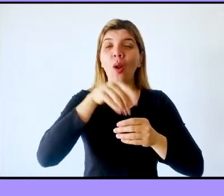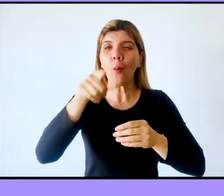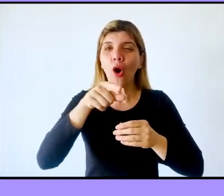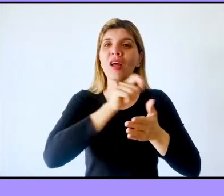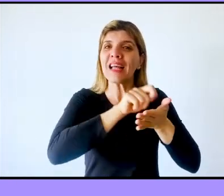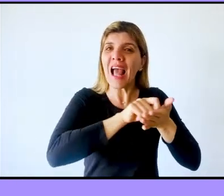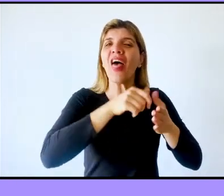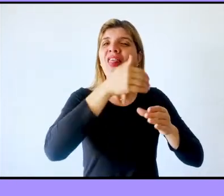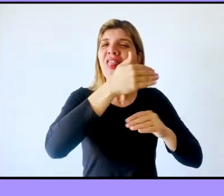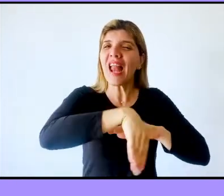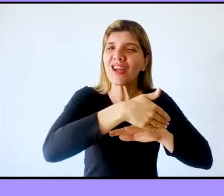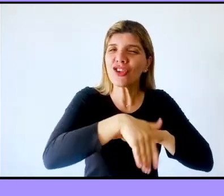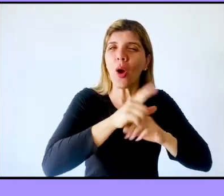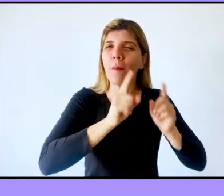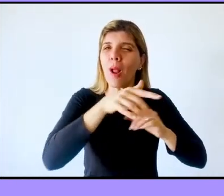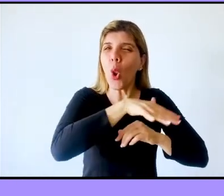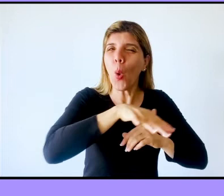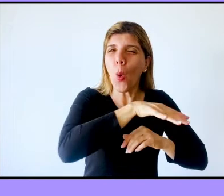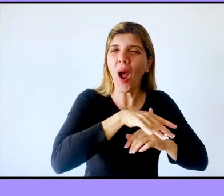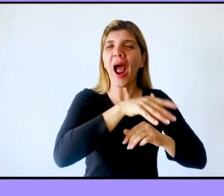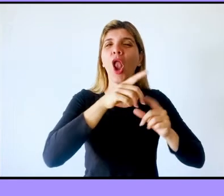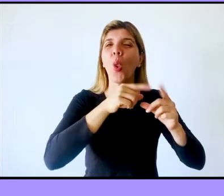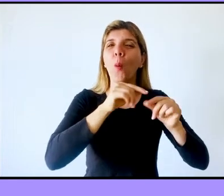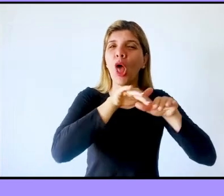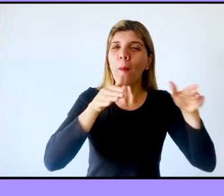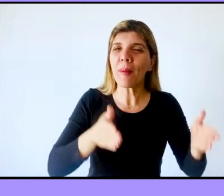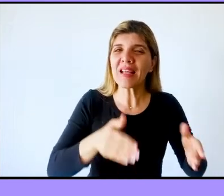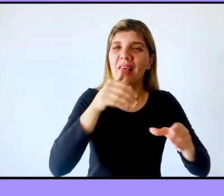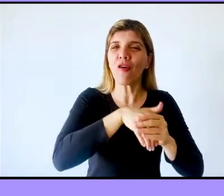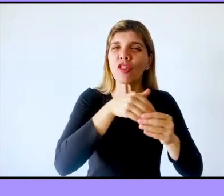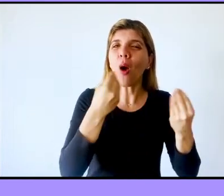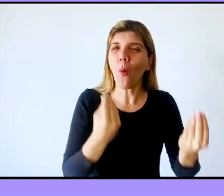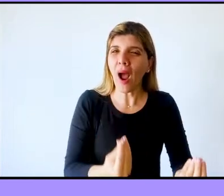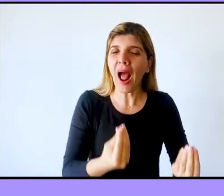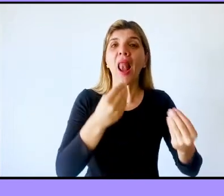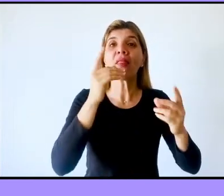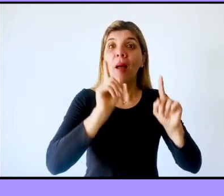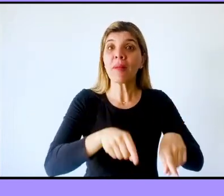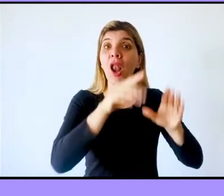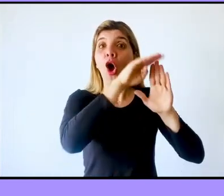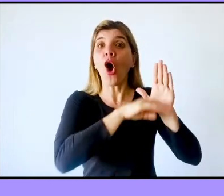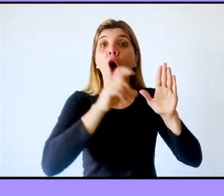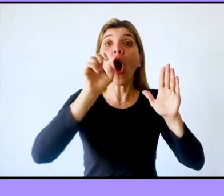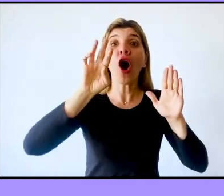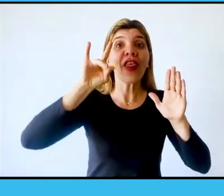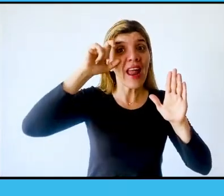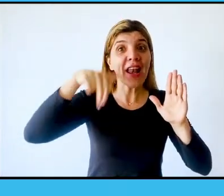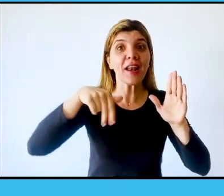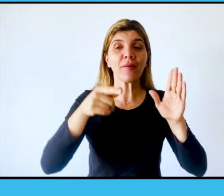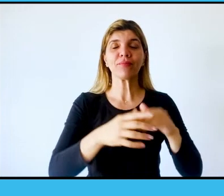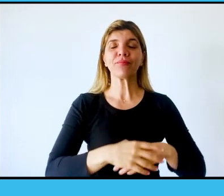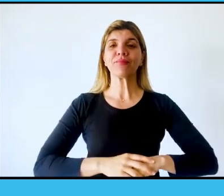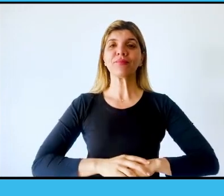dirección del establecimiento donde debés votar, el número de la mesa de votación y el número de orden que te fue asignado.